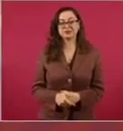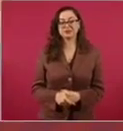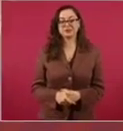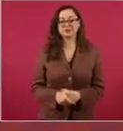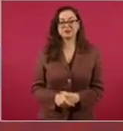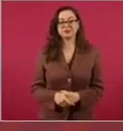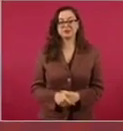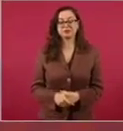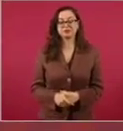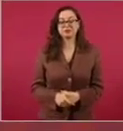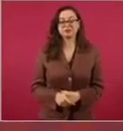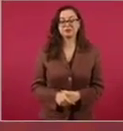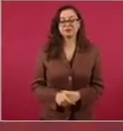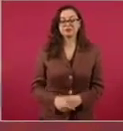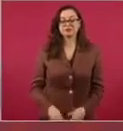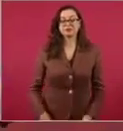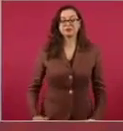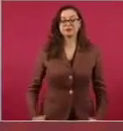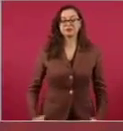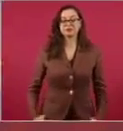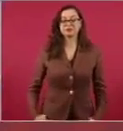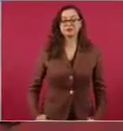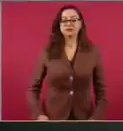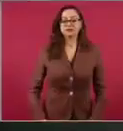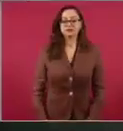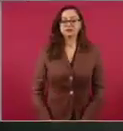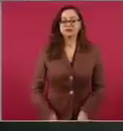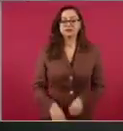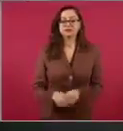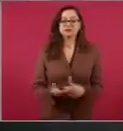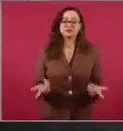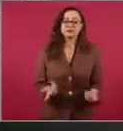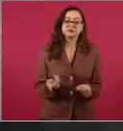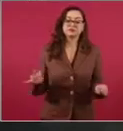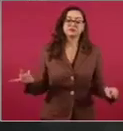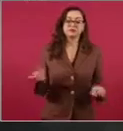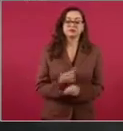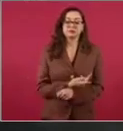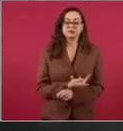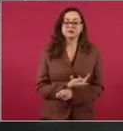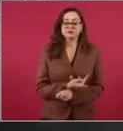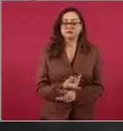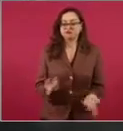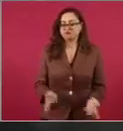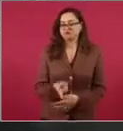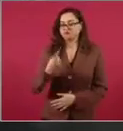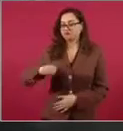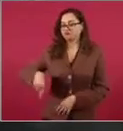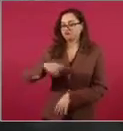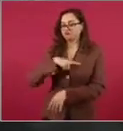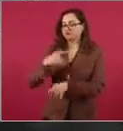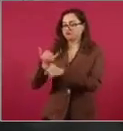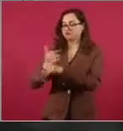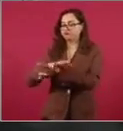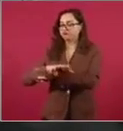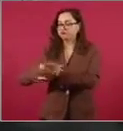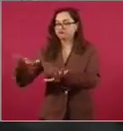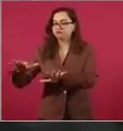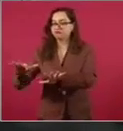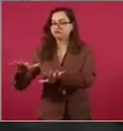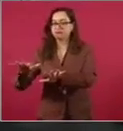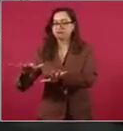Y se pone en duda la actuación,